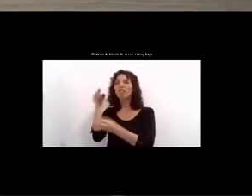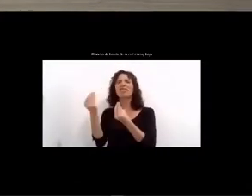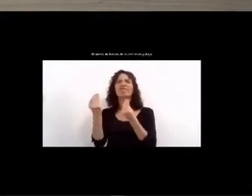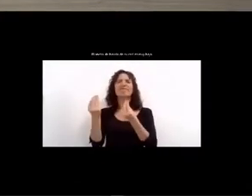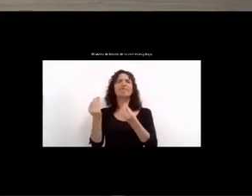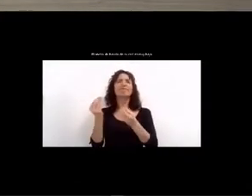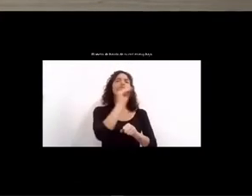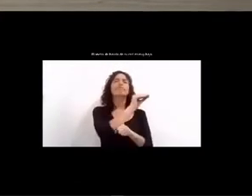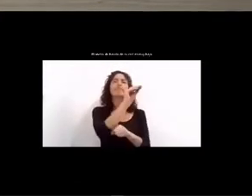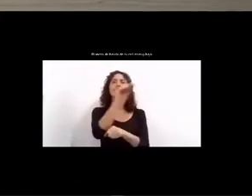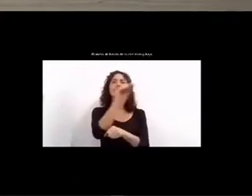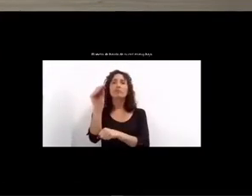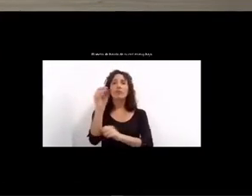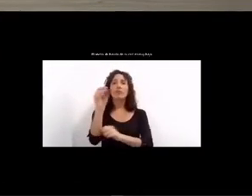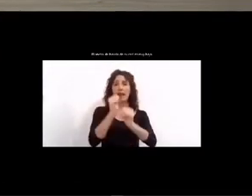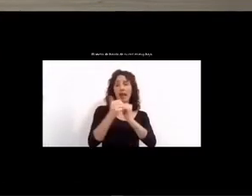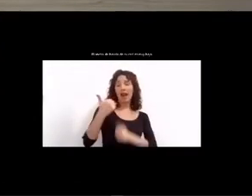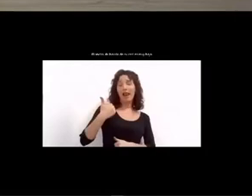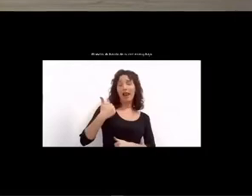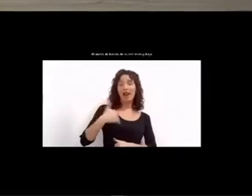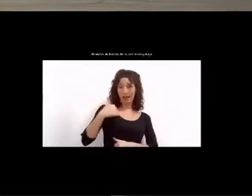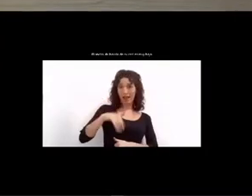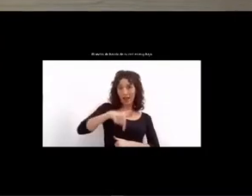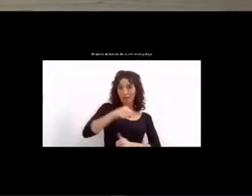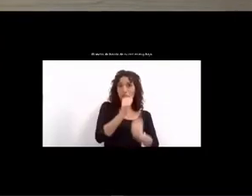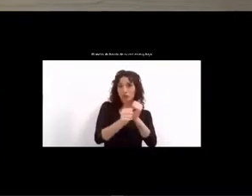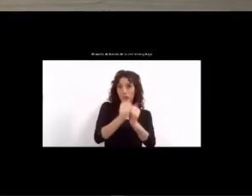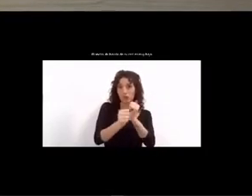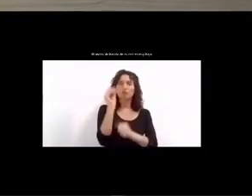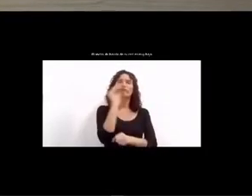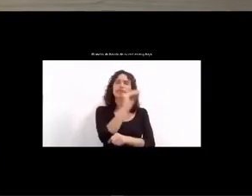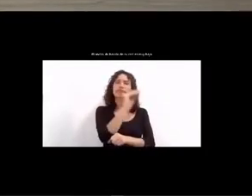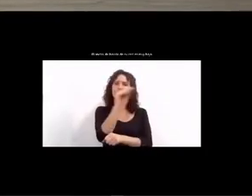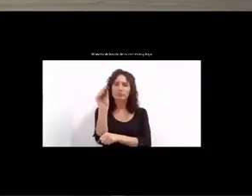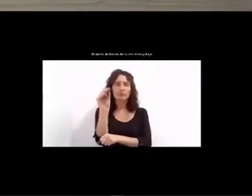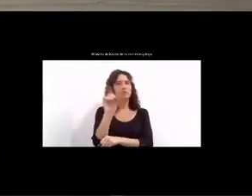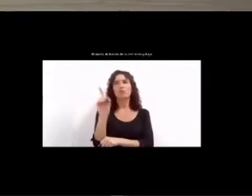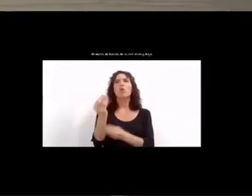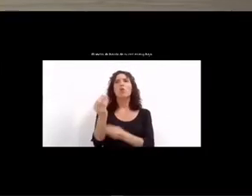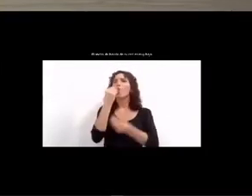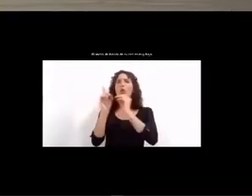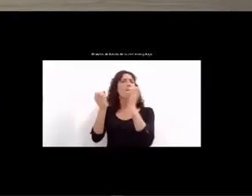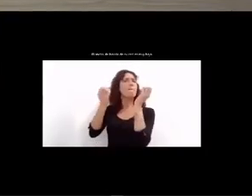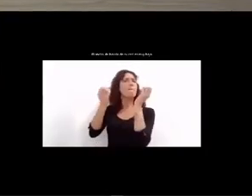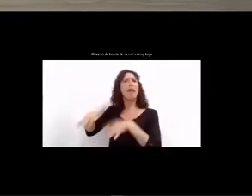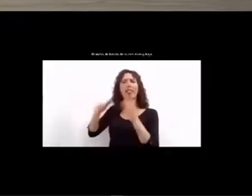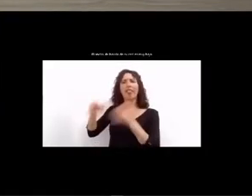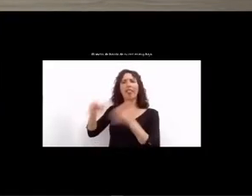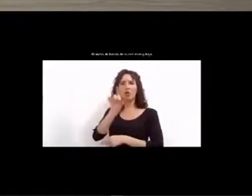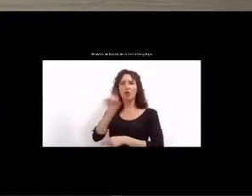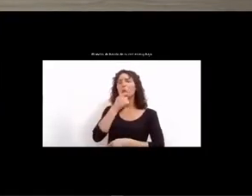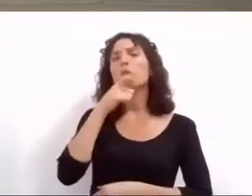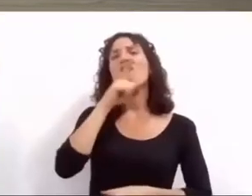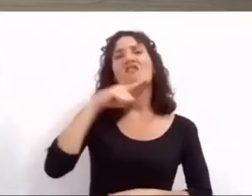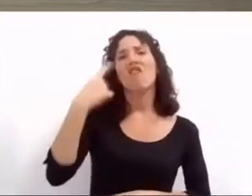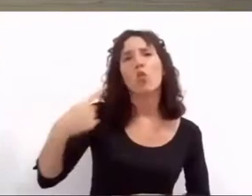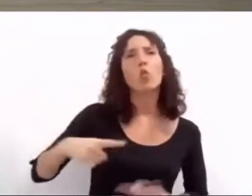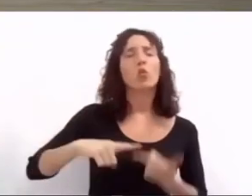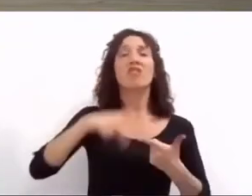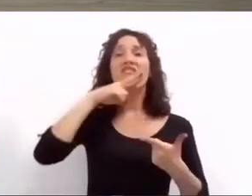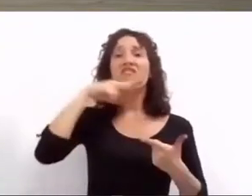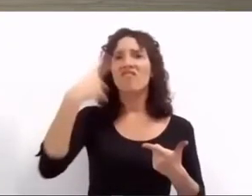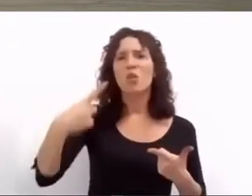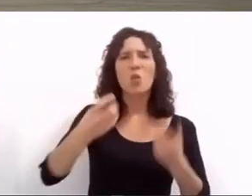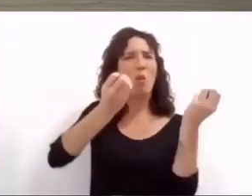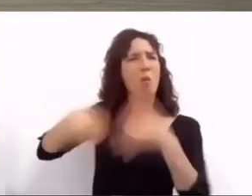y la recuperación de pérdidas y desperdicios potenciaremos estrategias para evitar desperdicios de frutas y verduras tanto en los